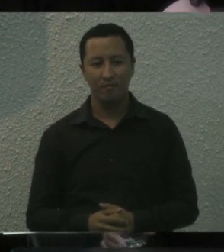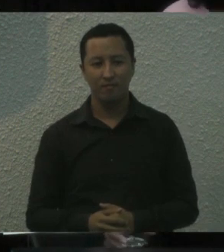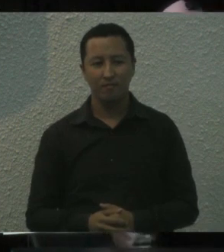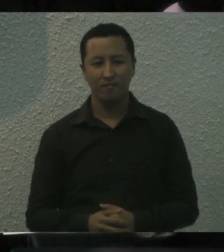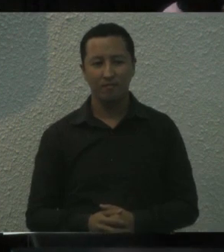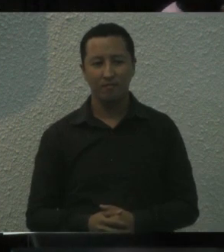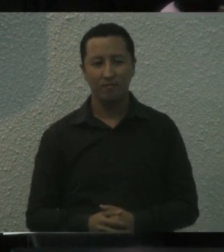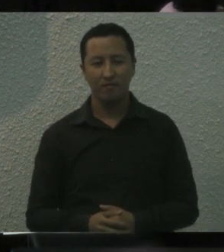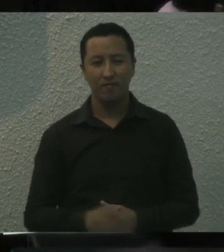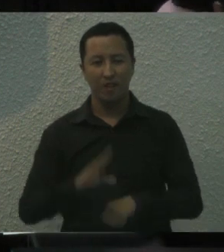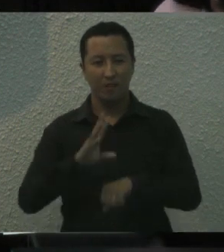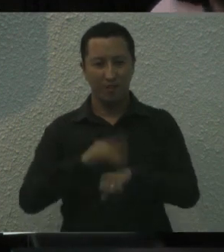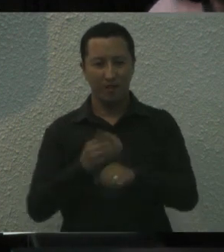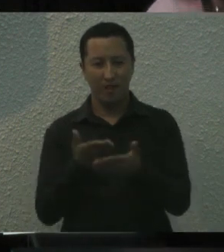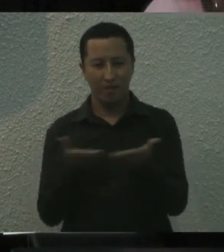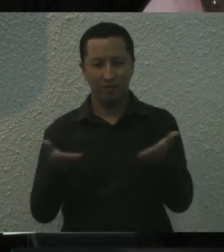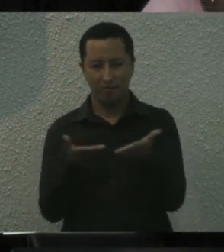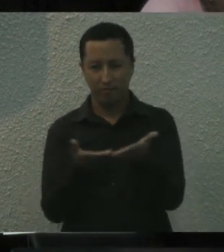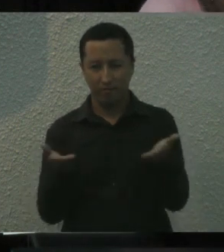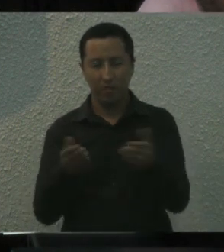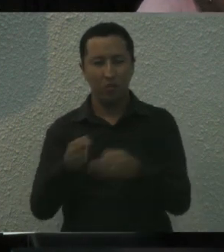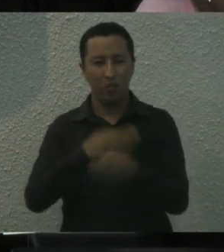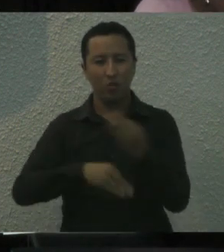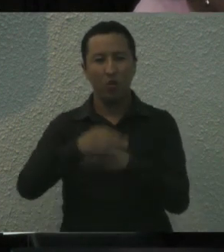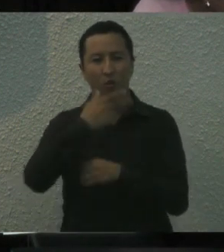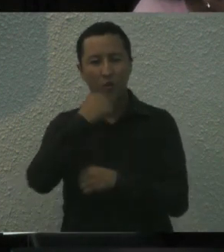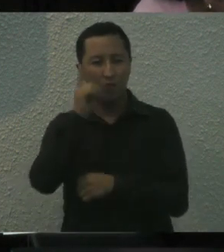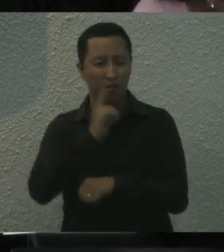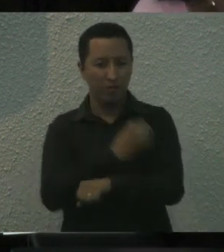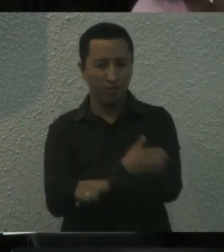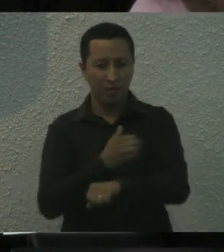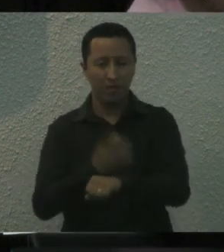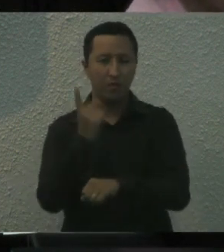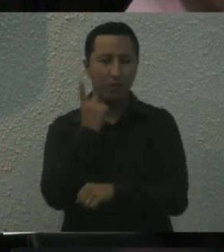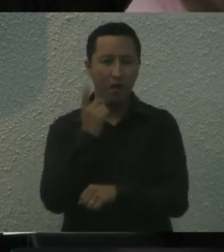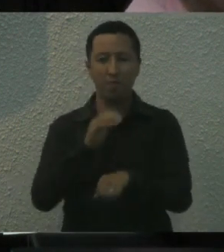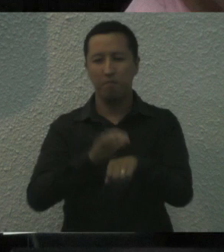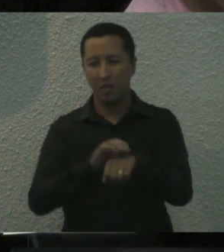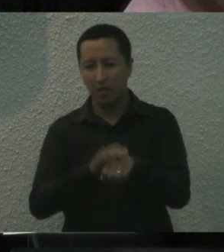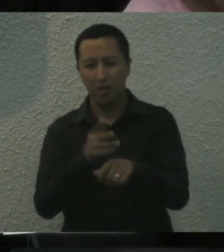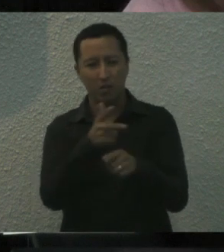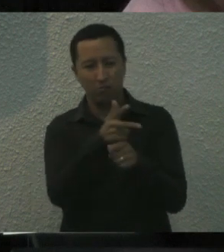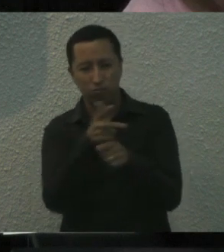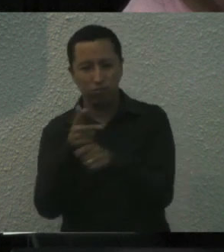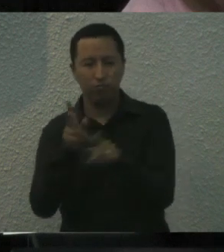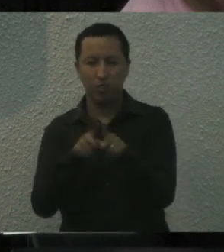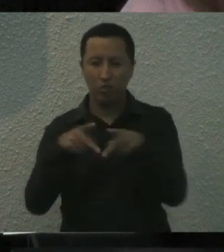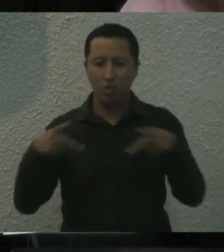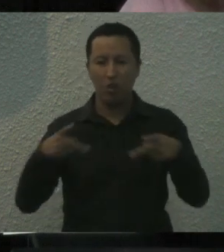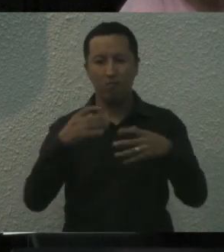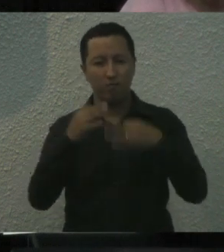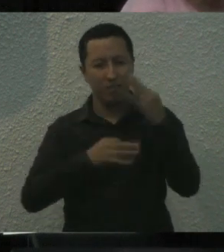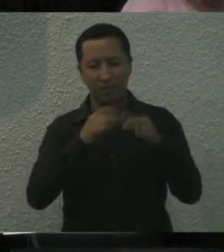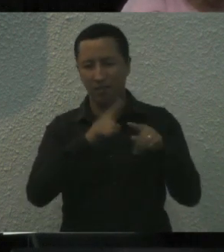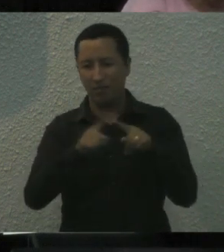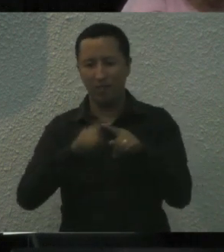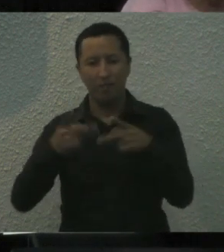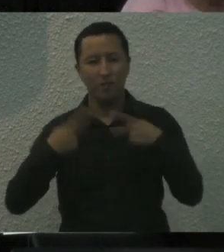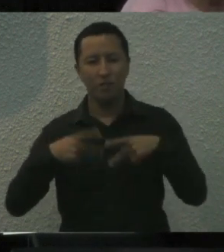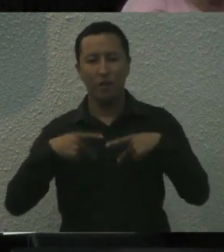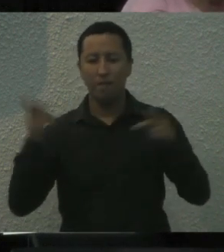Con el permiso de la mesa directiva, compañeras y compañeros diputados, amigos de los medios de comunicación y público en general que nos acompañan.